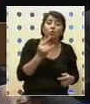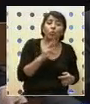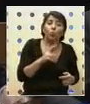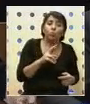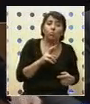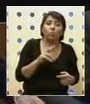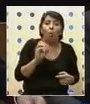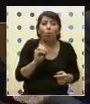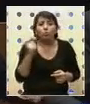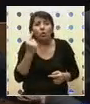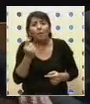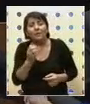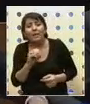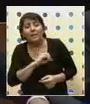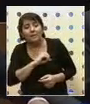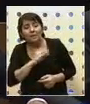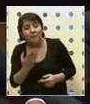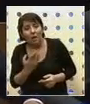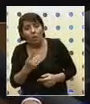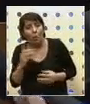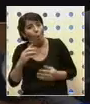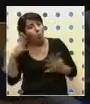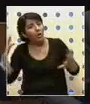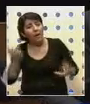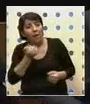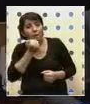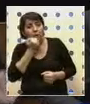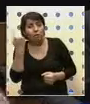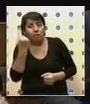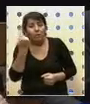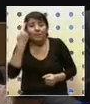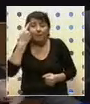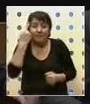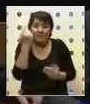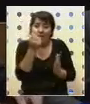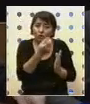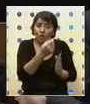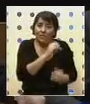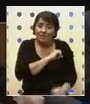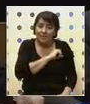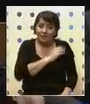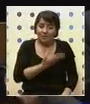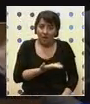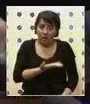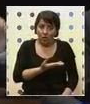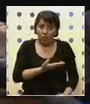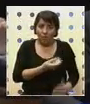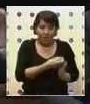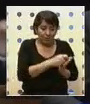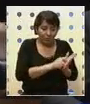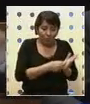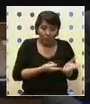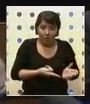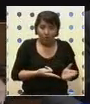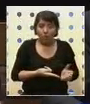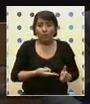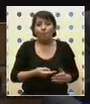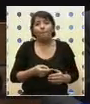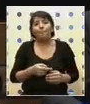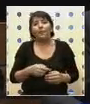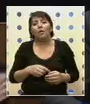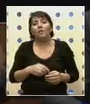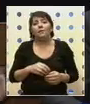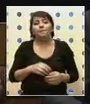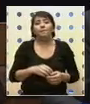imagino que ustedes diseñarán este presupuesto de medio ambiente solo para Santiago. Explicarle que las ciudades desde Rancagua a